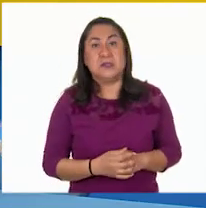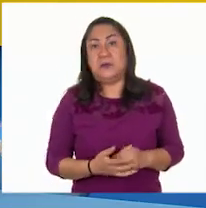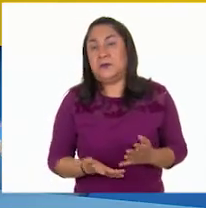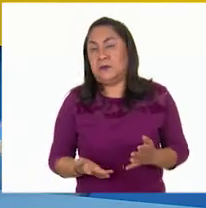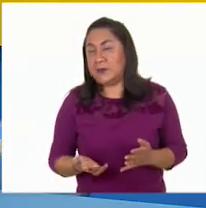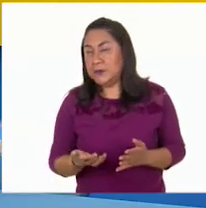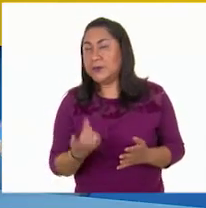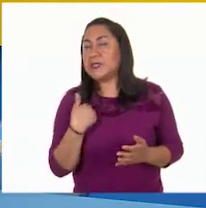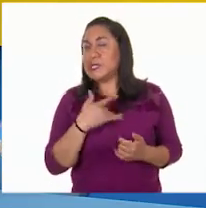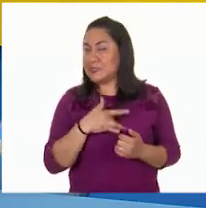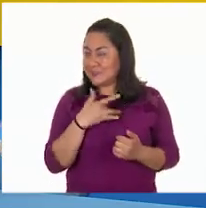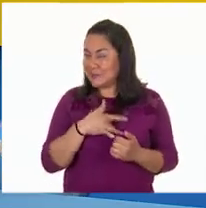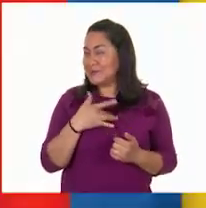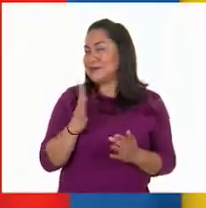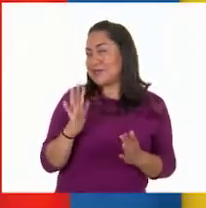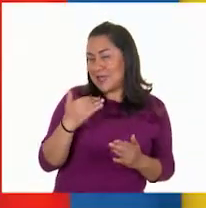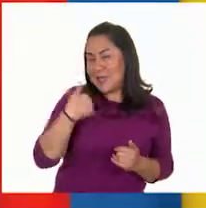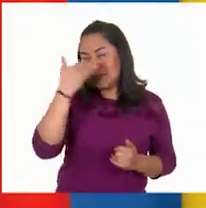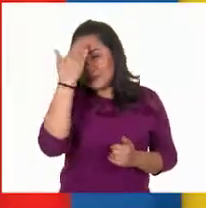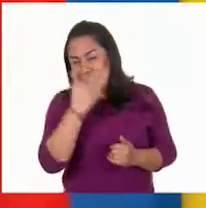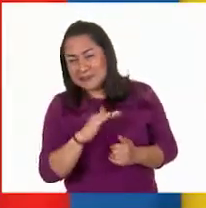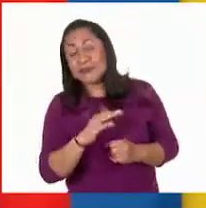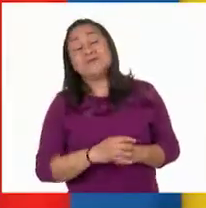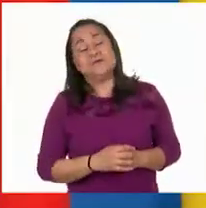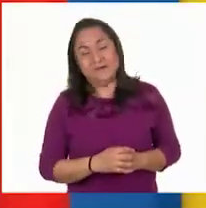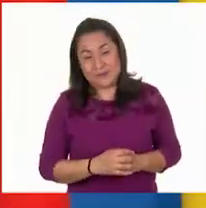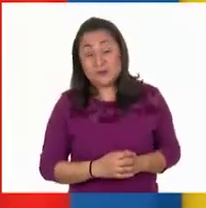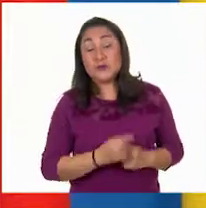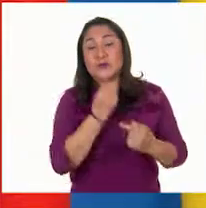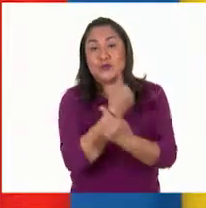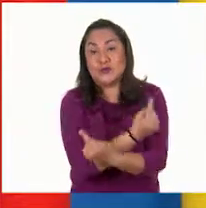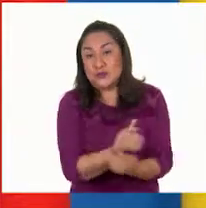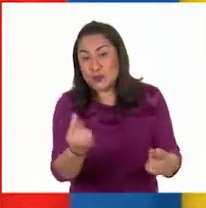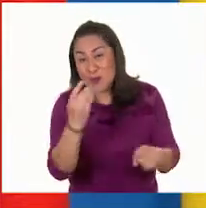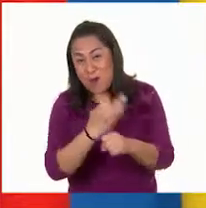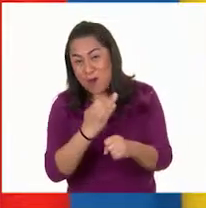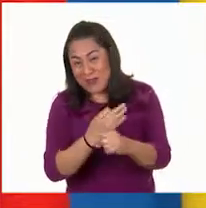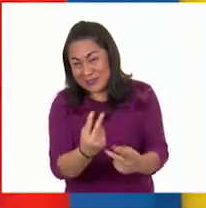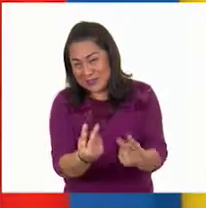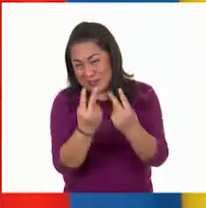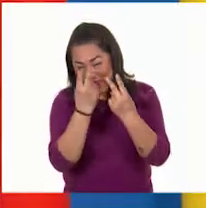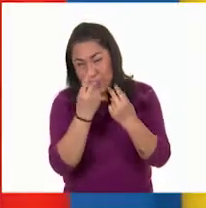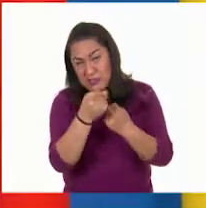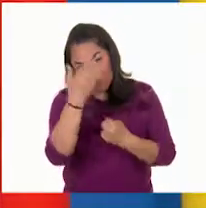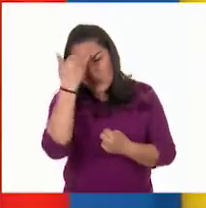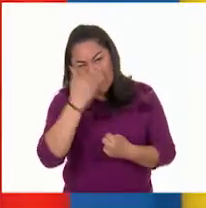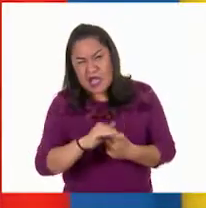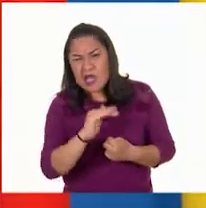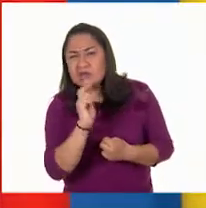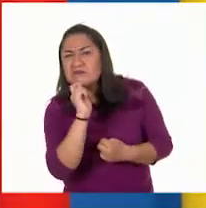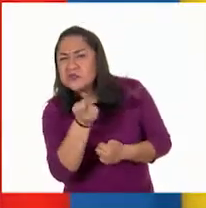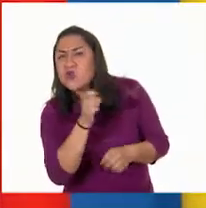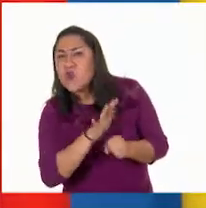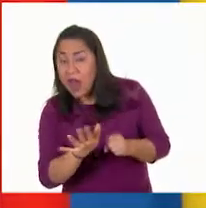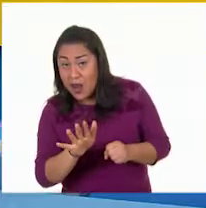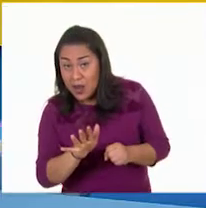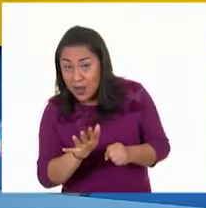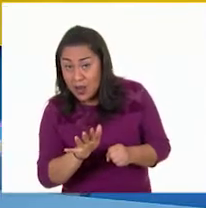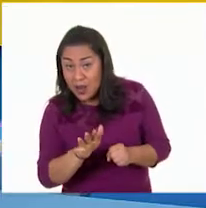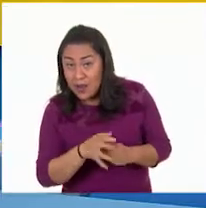saber por dónde va, maestra. Los niños y niñas que nos acompañan desde casa, ¿ya saben a qué me refiero?